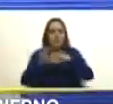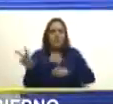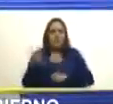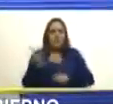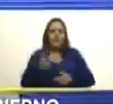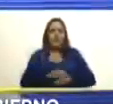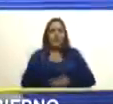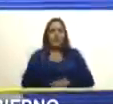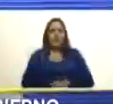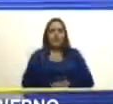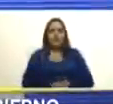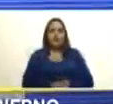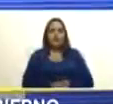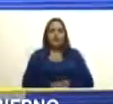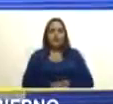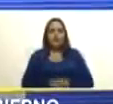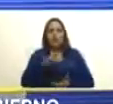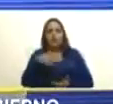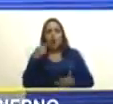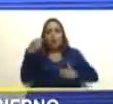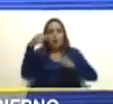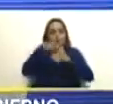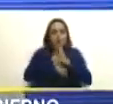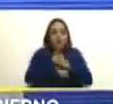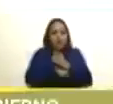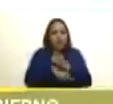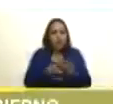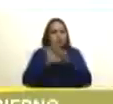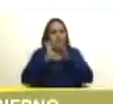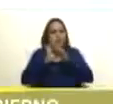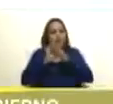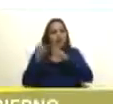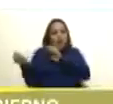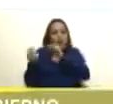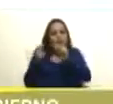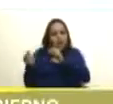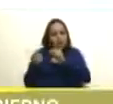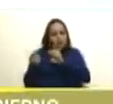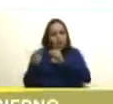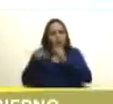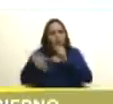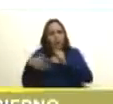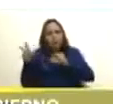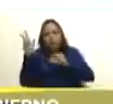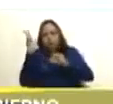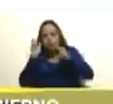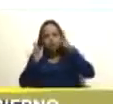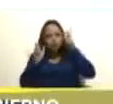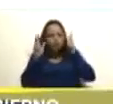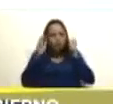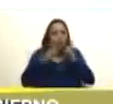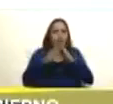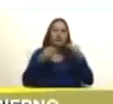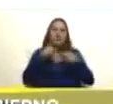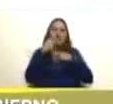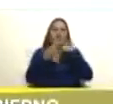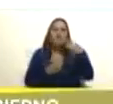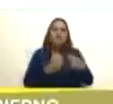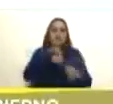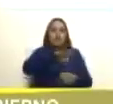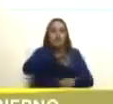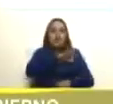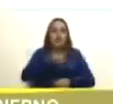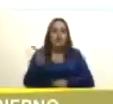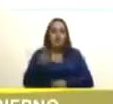para profundizar los lazos de diálogo y escuchar todas las voces de la sociedad